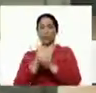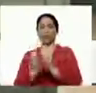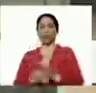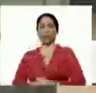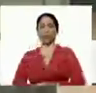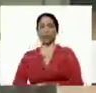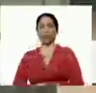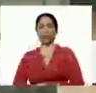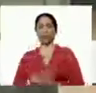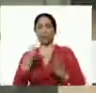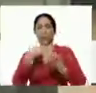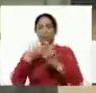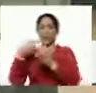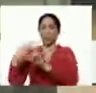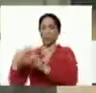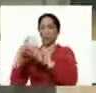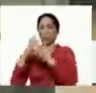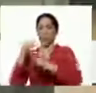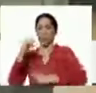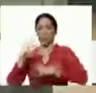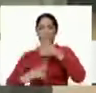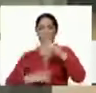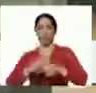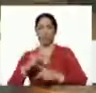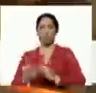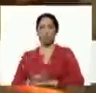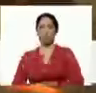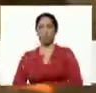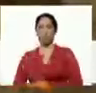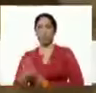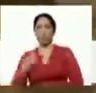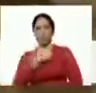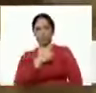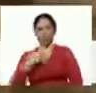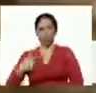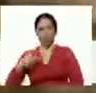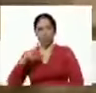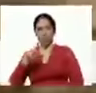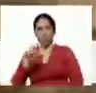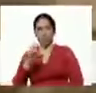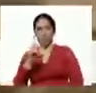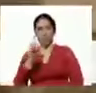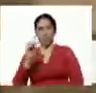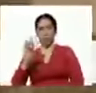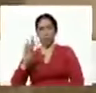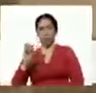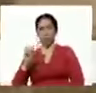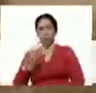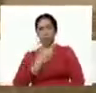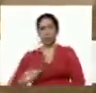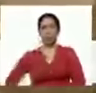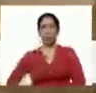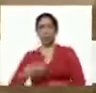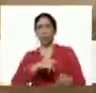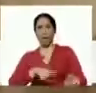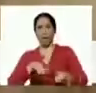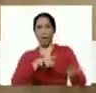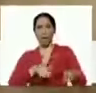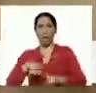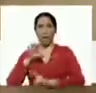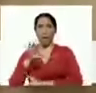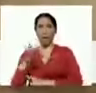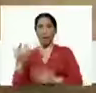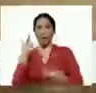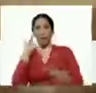indirectos que se suman a todo este proceso productivo pero yo quiero que Pedro Malaber presidente de Agropatria también que en la